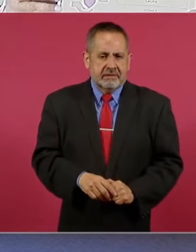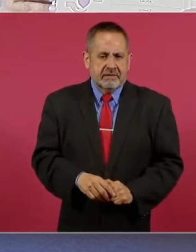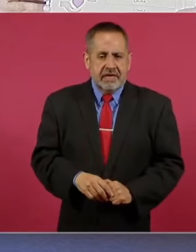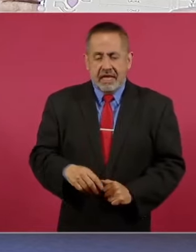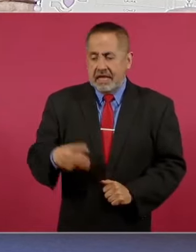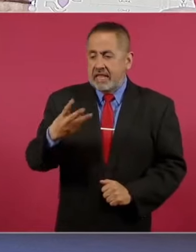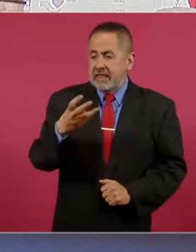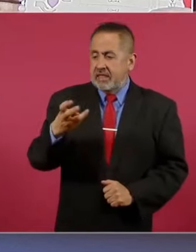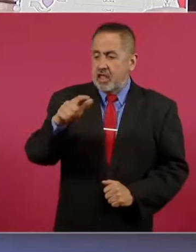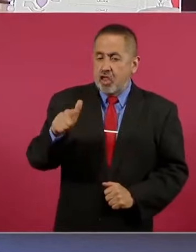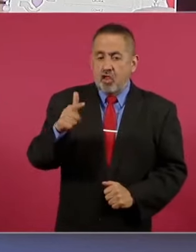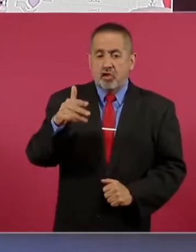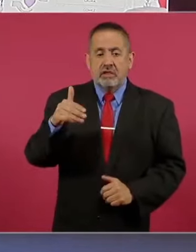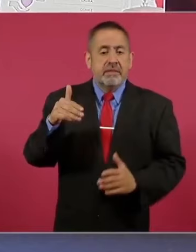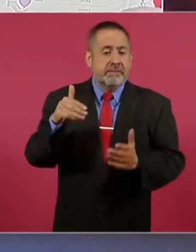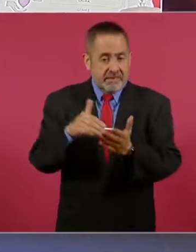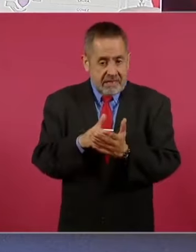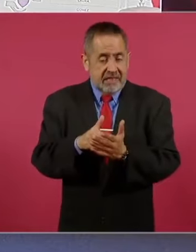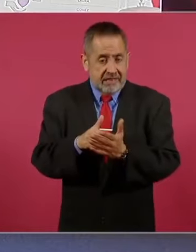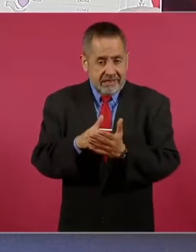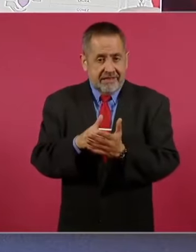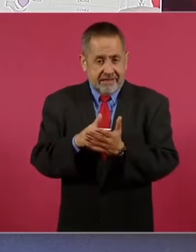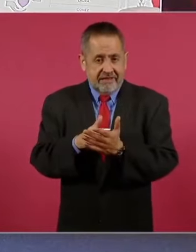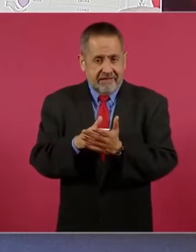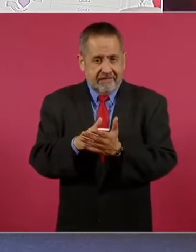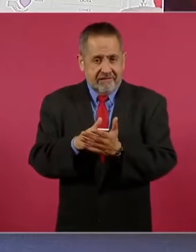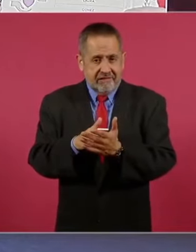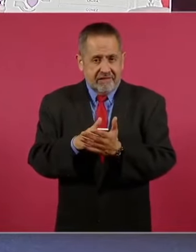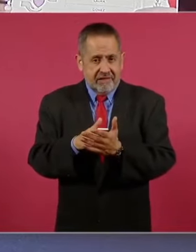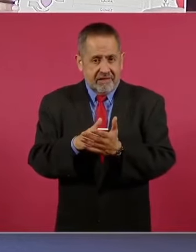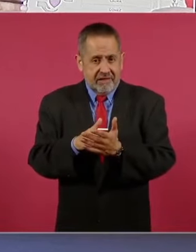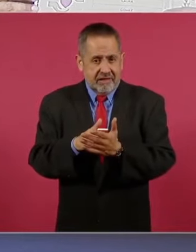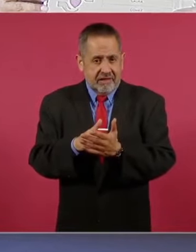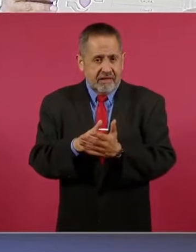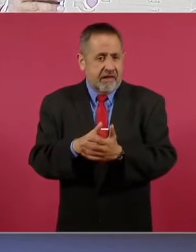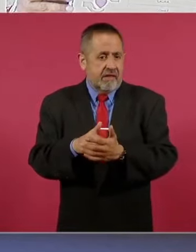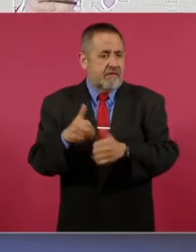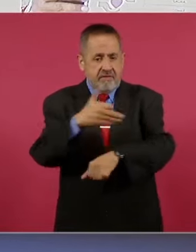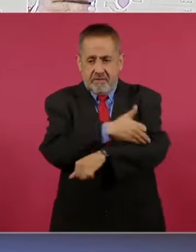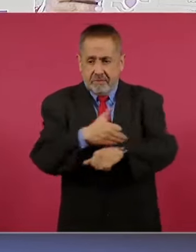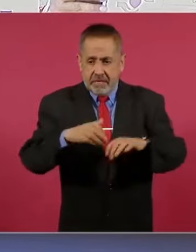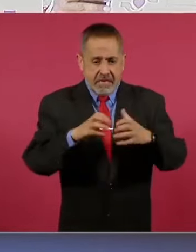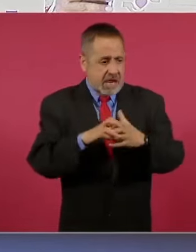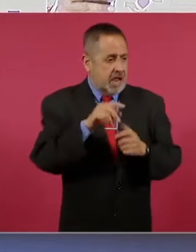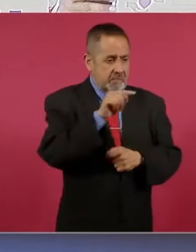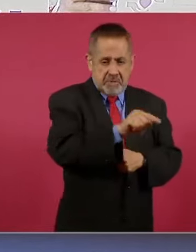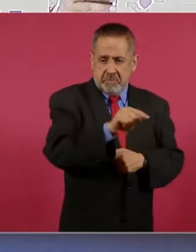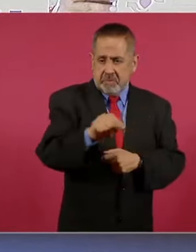312 mil damnificados,